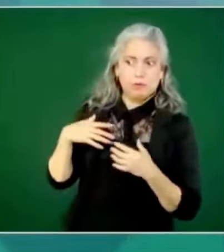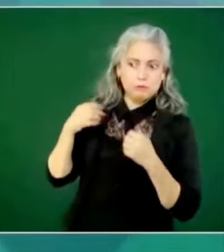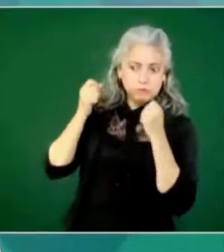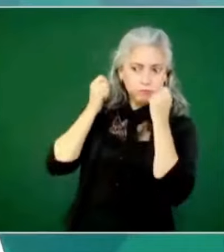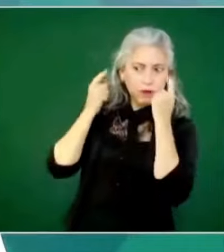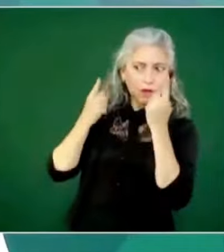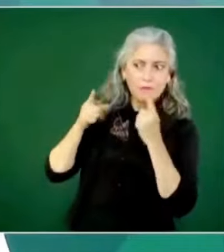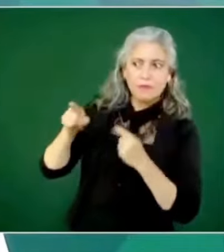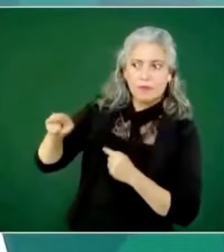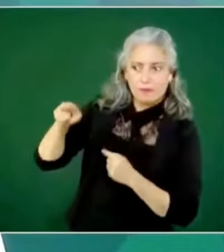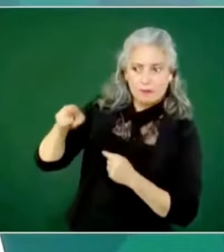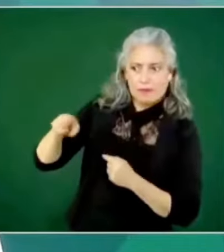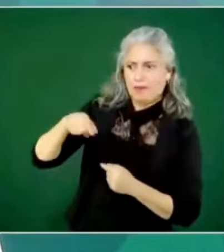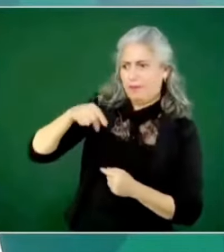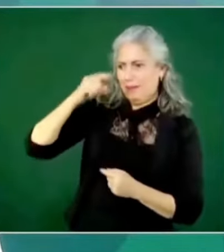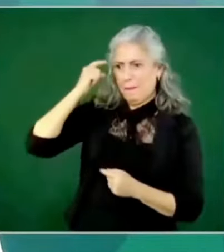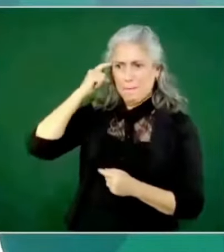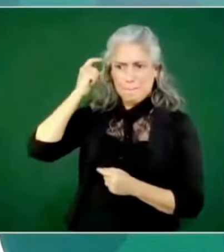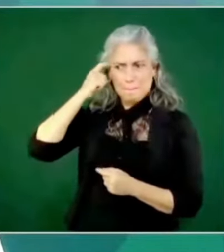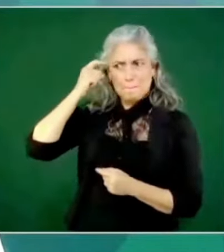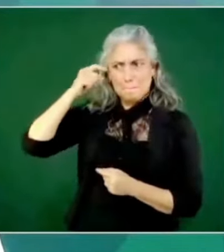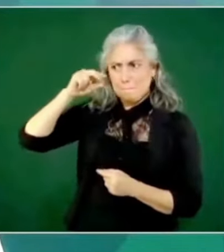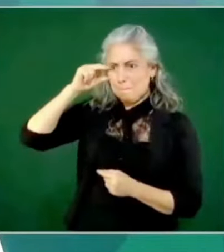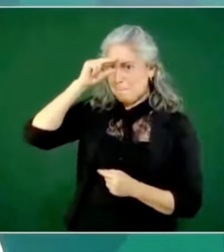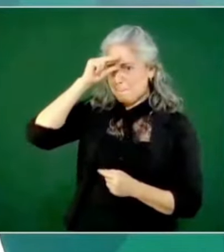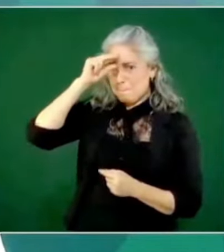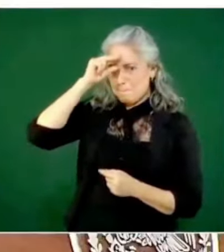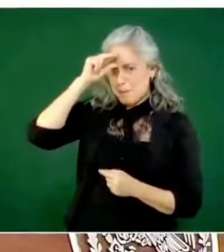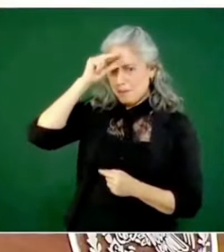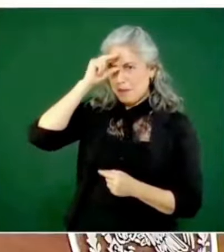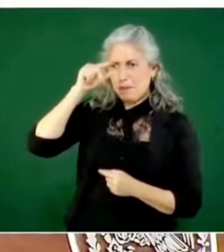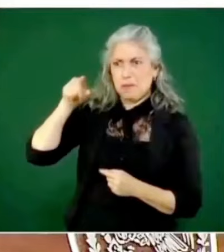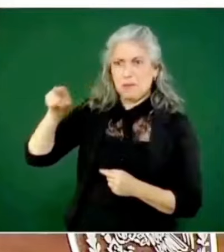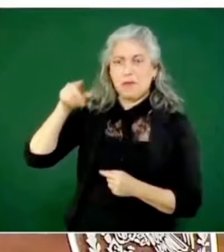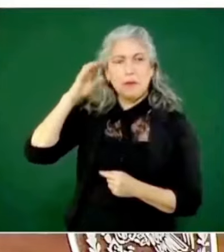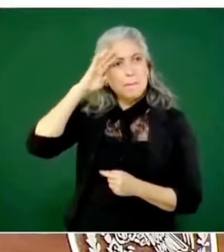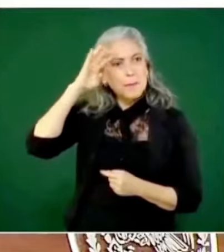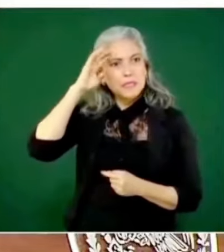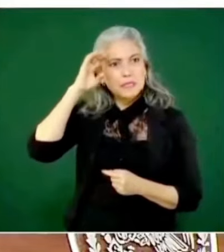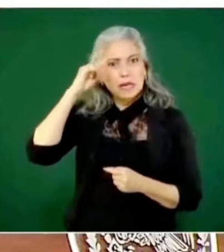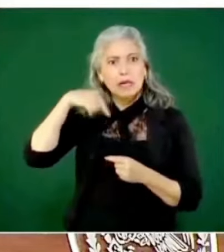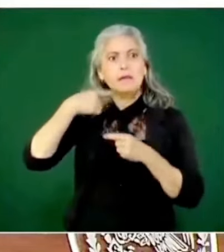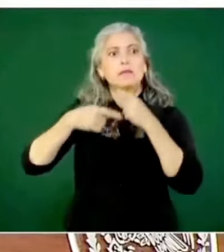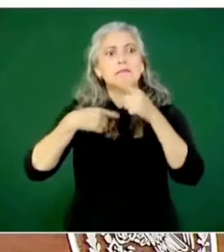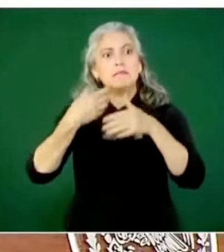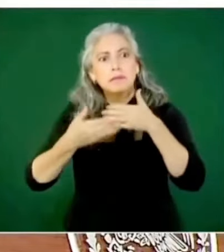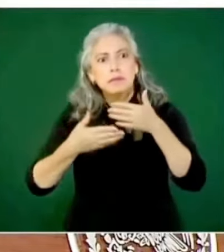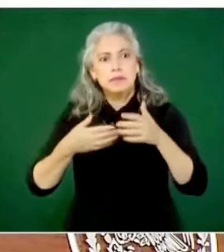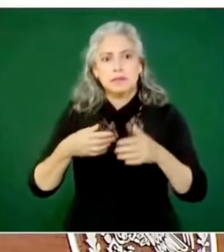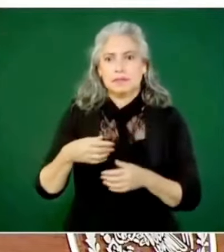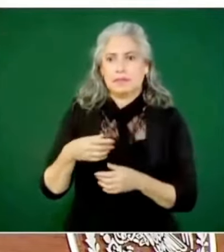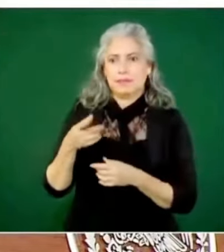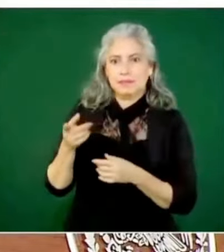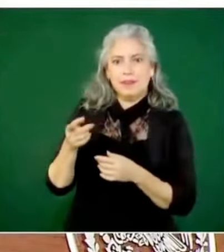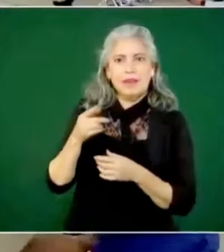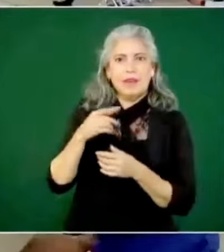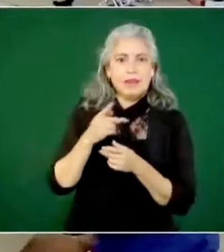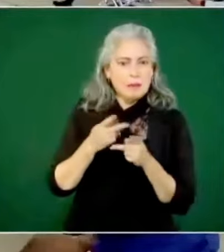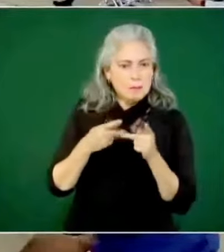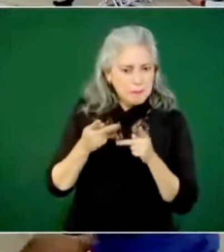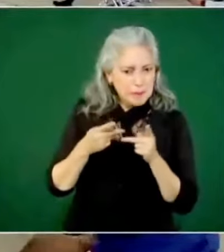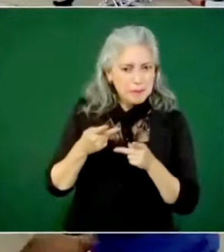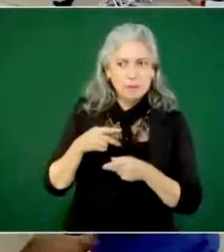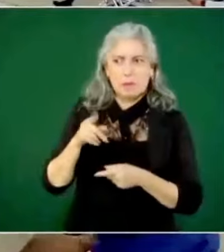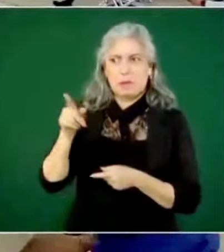Pensaba en todo, lo prevenía todo. En su lucha por la libertad y la